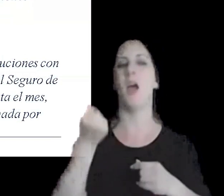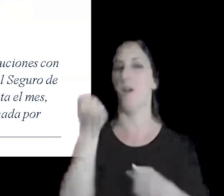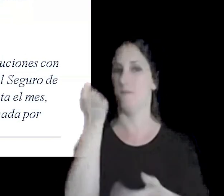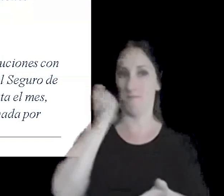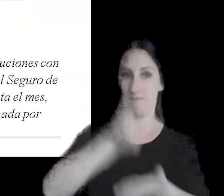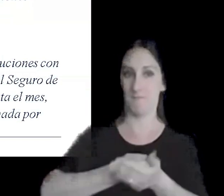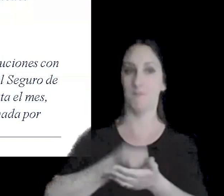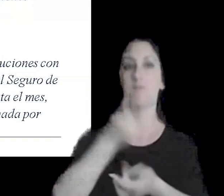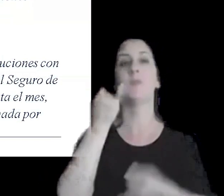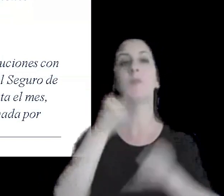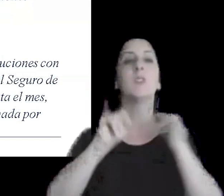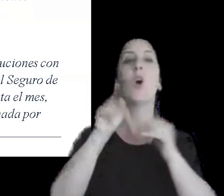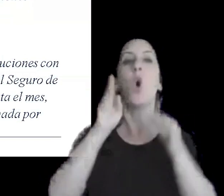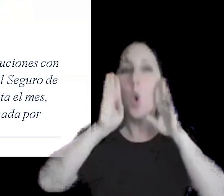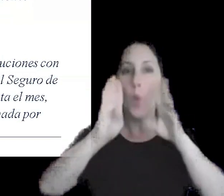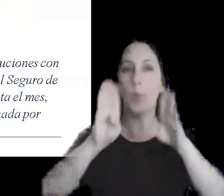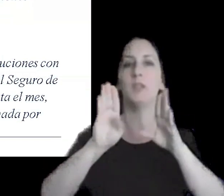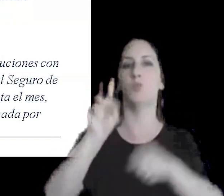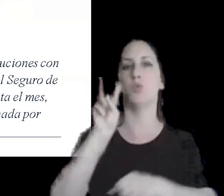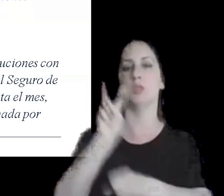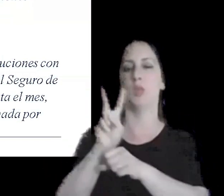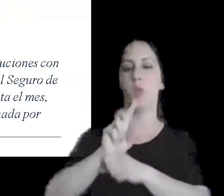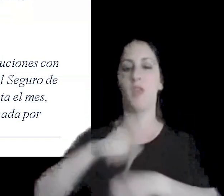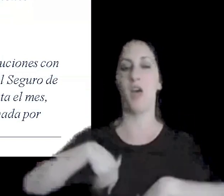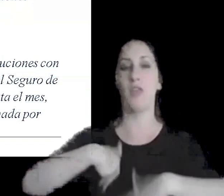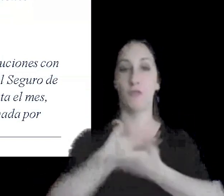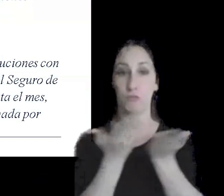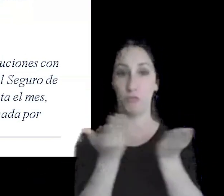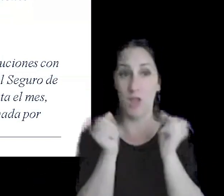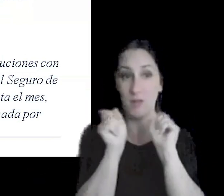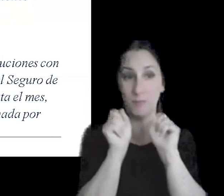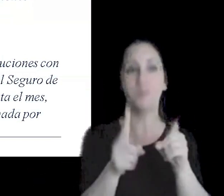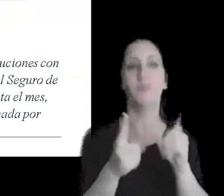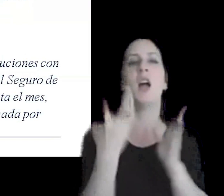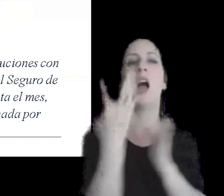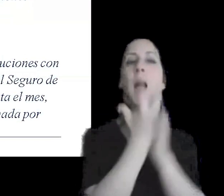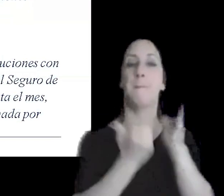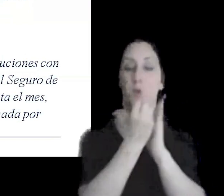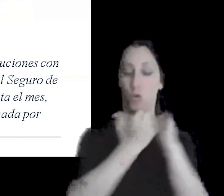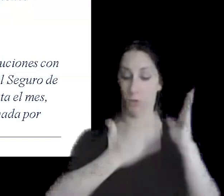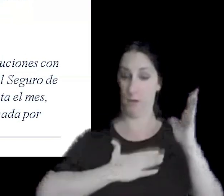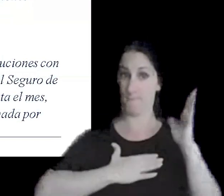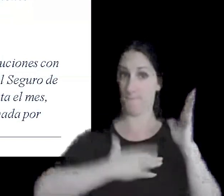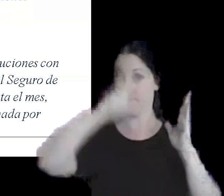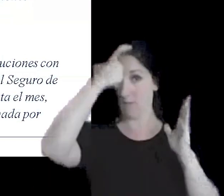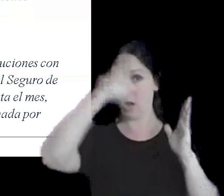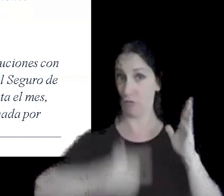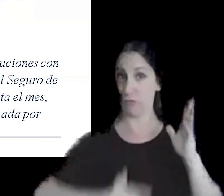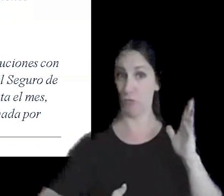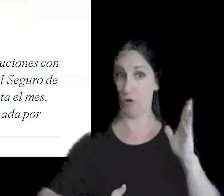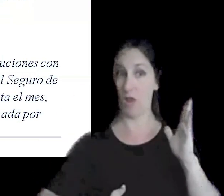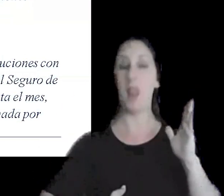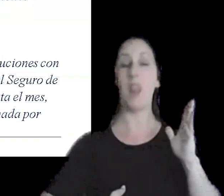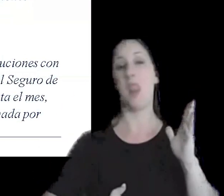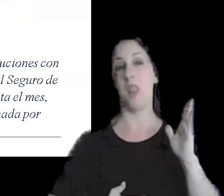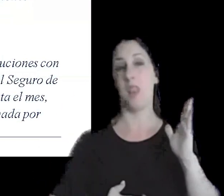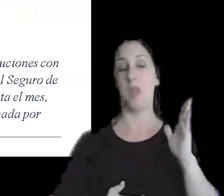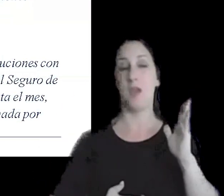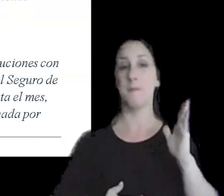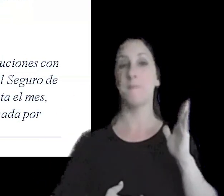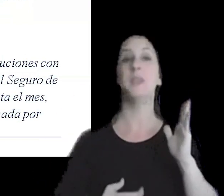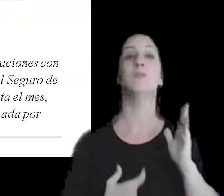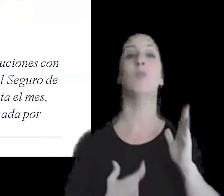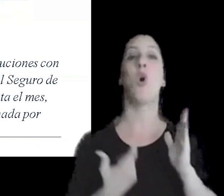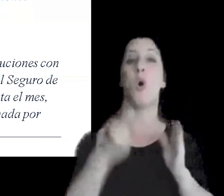con destino a seguridad social corresponde a aportes personales es decir a lo que se le retiene en el